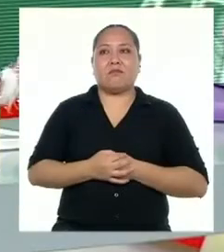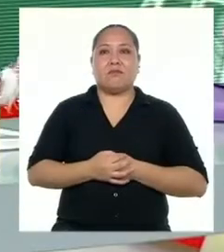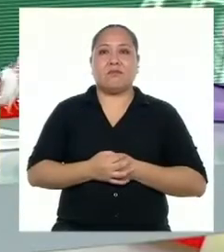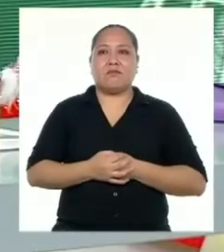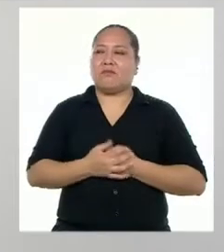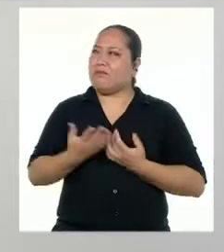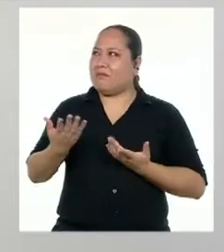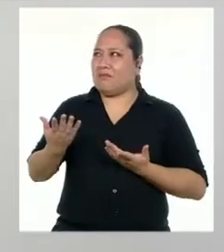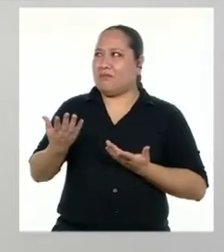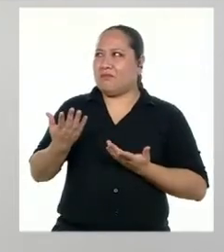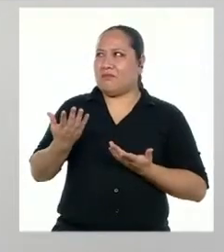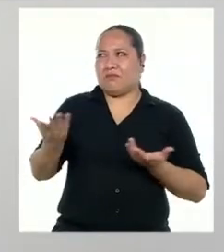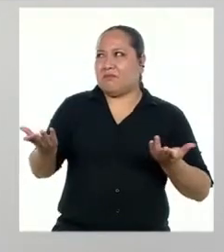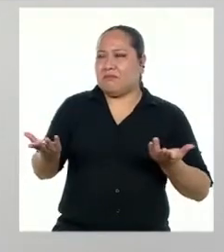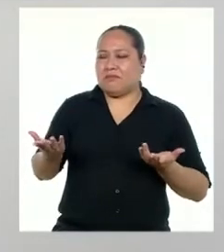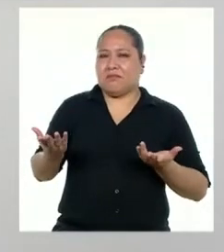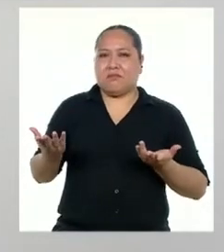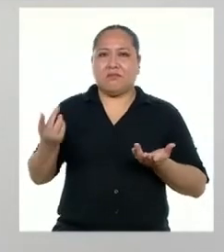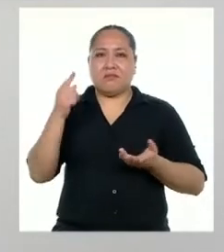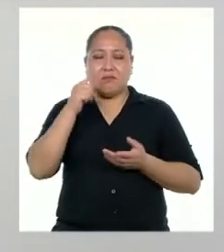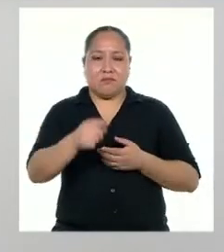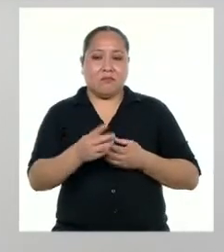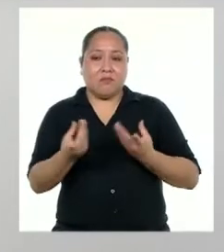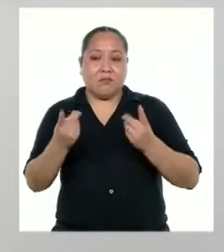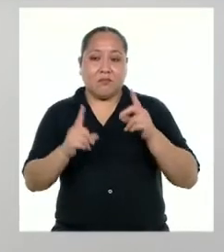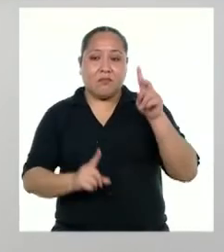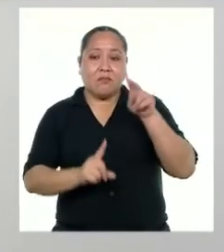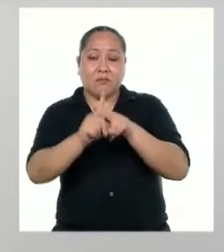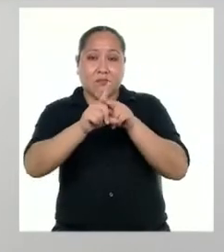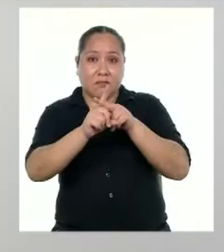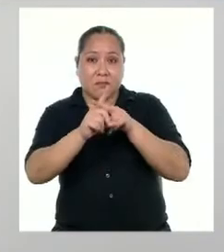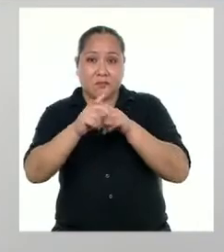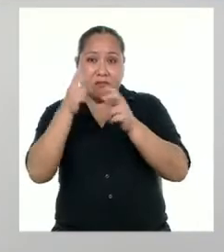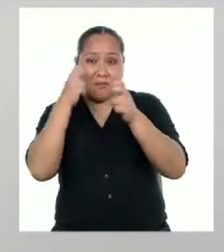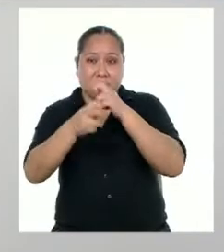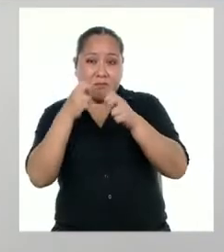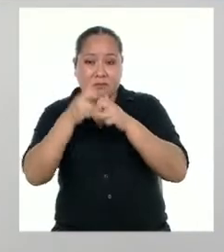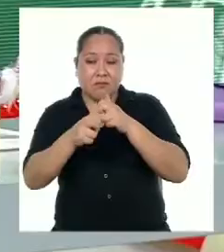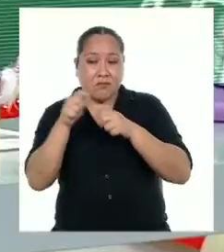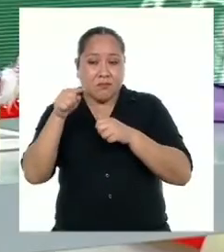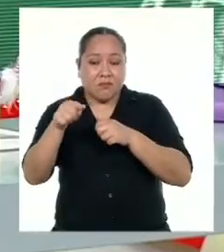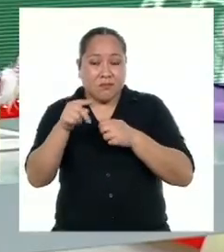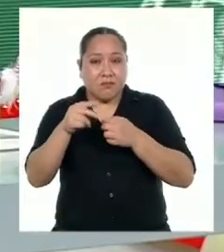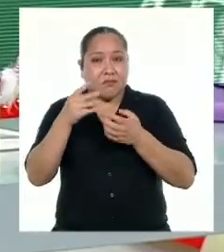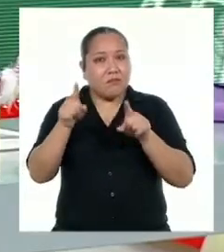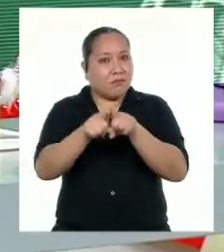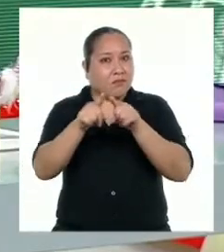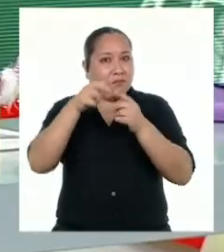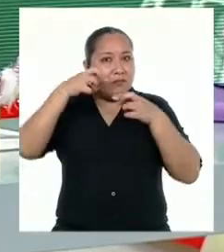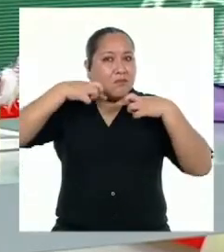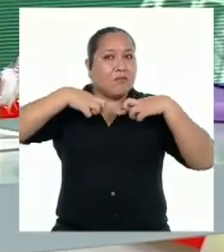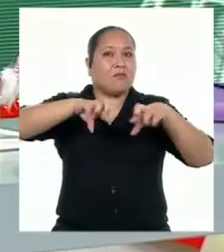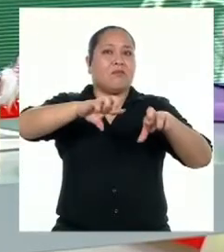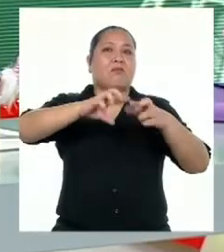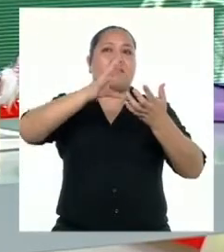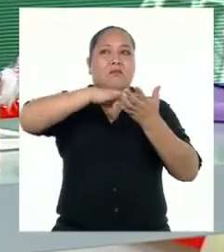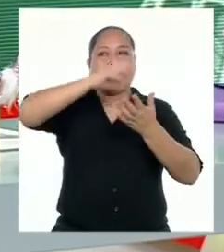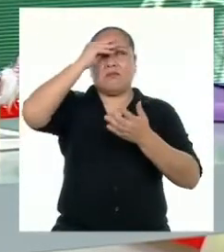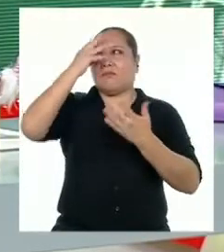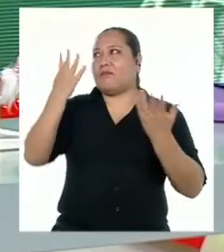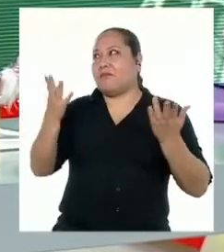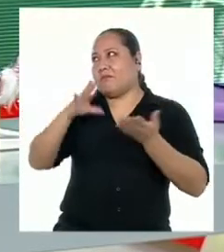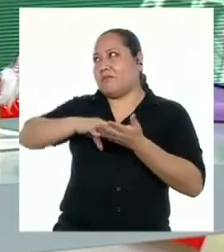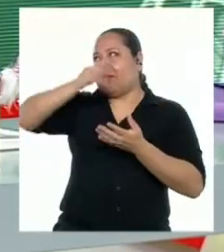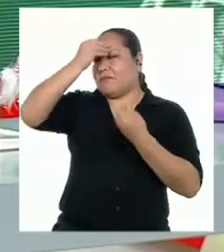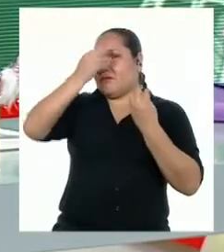¿Qué es eso? Algo que en las situaciones complicadas nos permitió aprender. Bueno, hemos aprendido mucho sobre nuestros